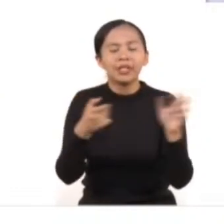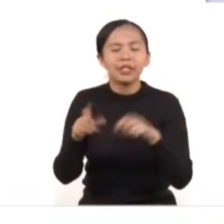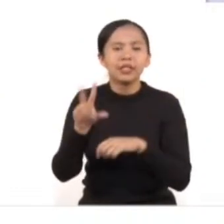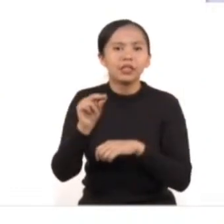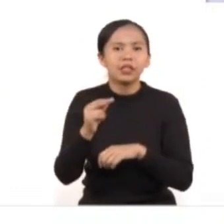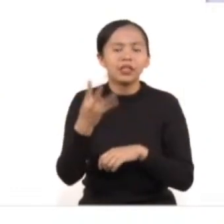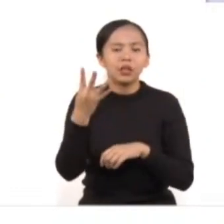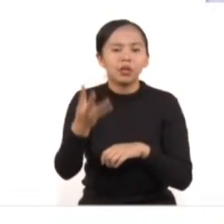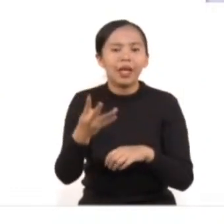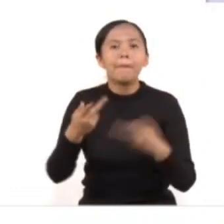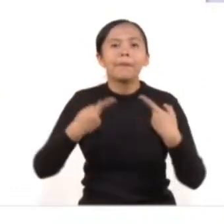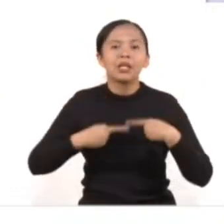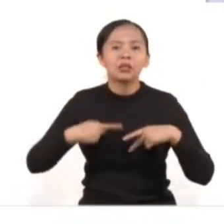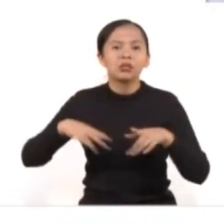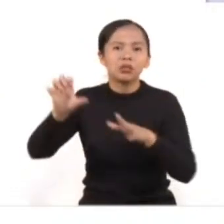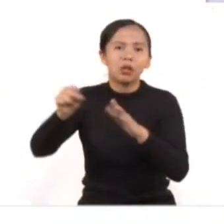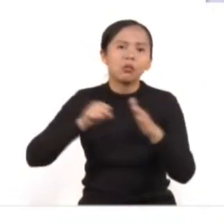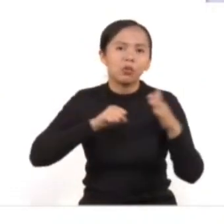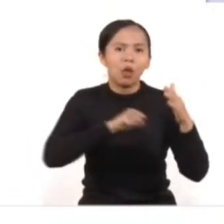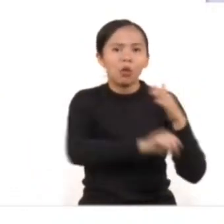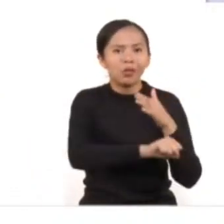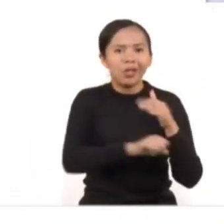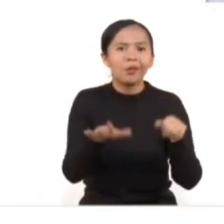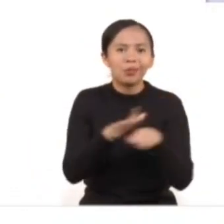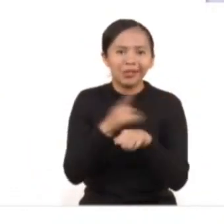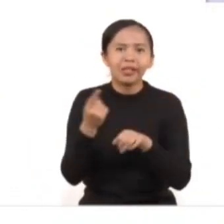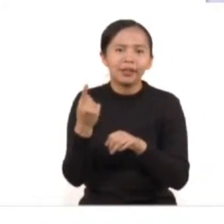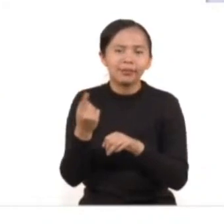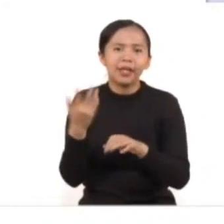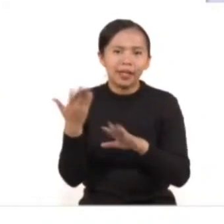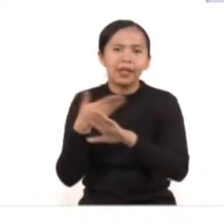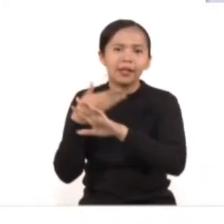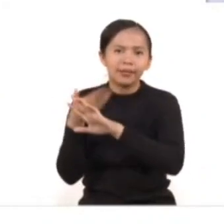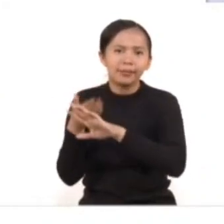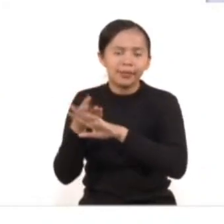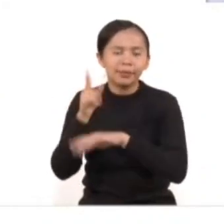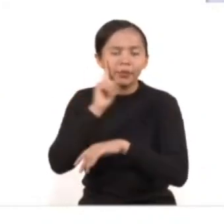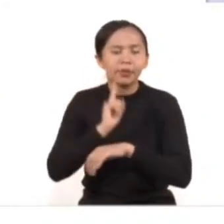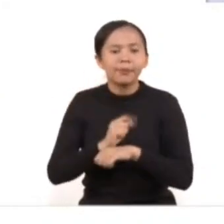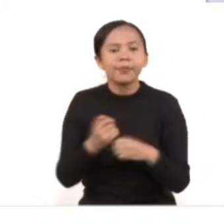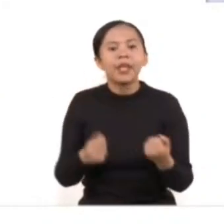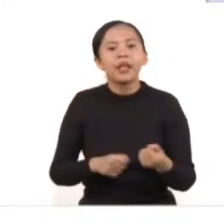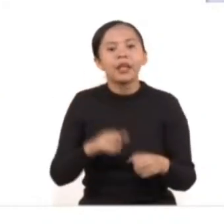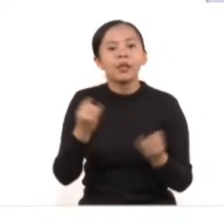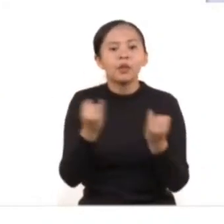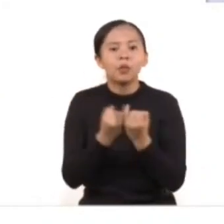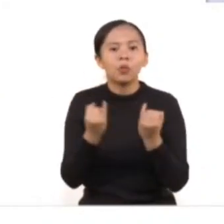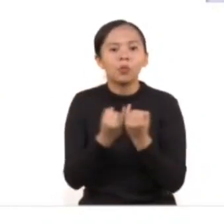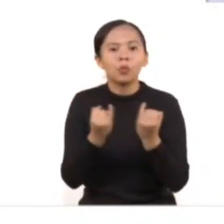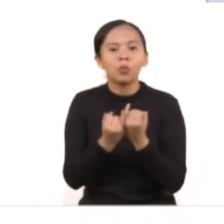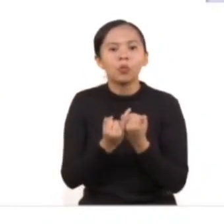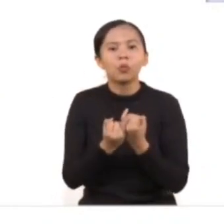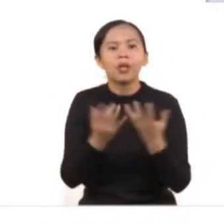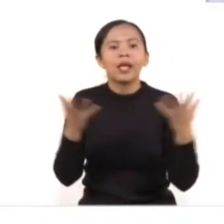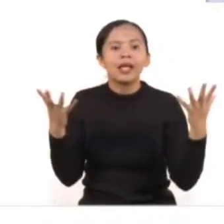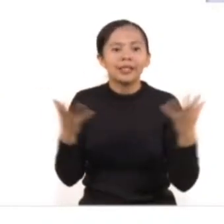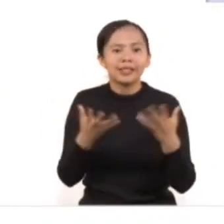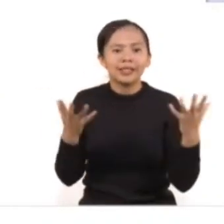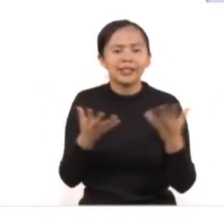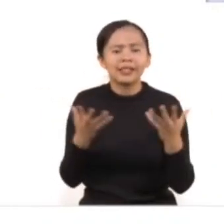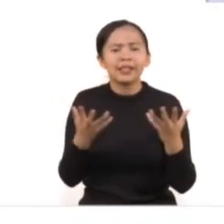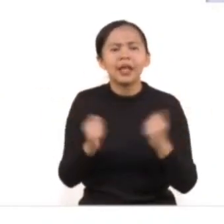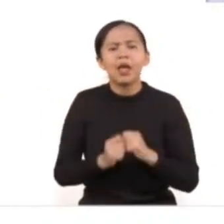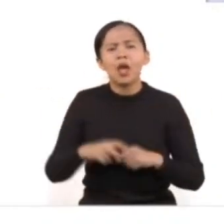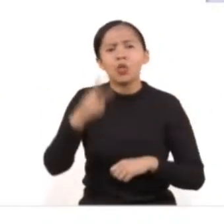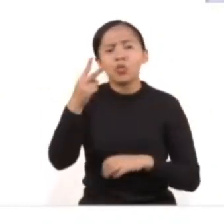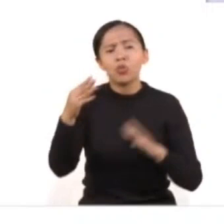agresoras. Además, se han llevado a cabo 22 mil 781 llamadas de seguimiento para